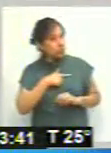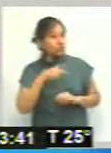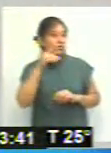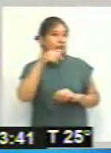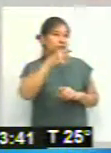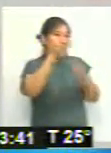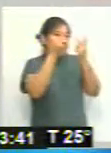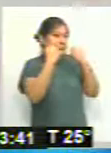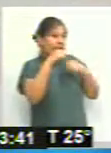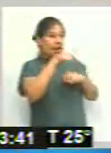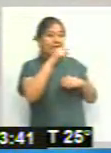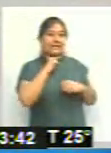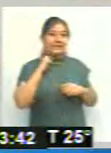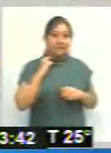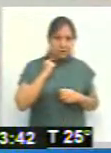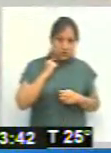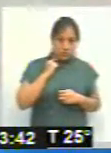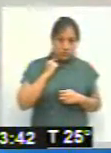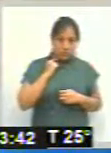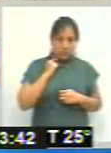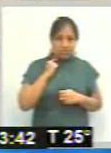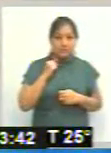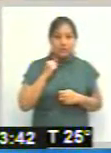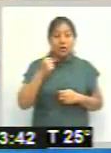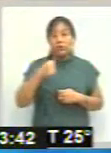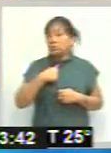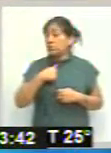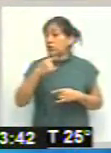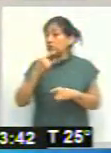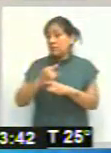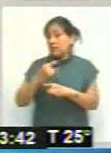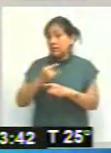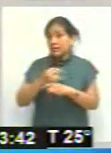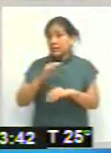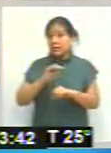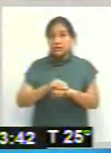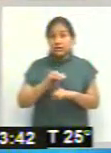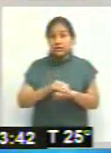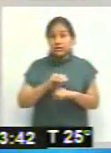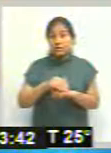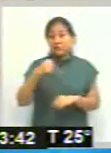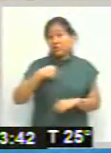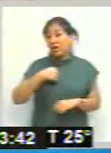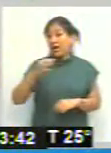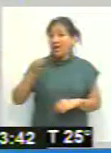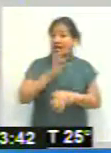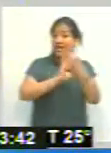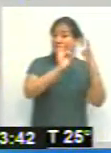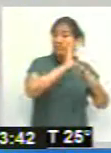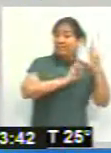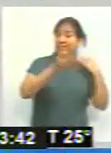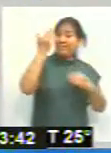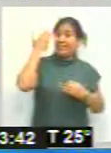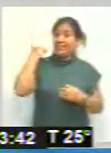yo hago a lo que siempre hice, porque mi antigüedad aquí es muchos años que estoy. Y estoy